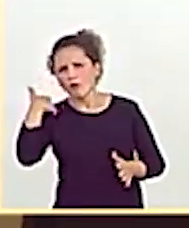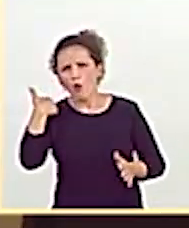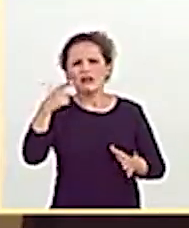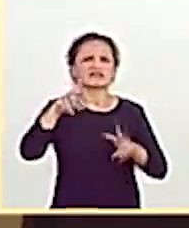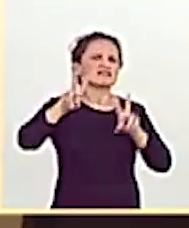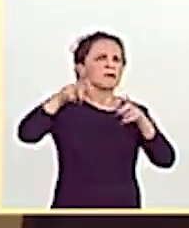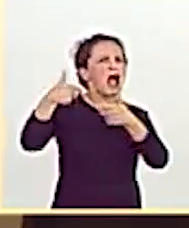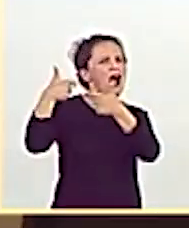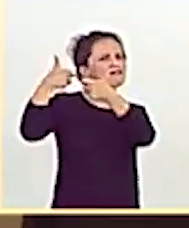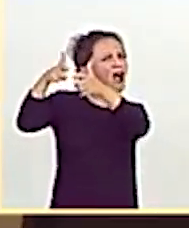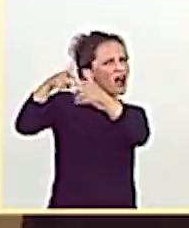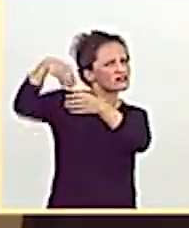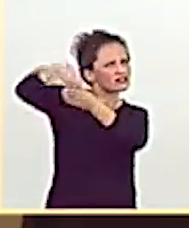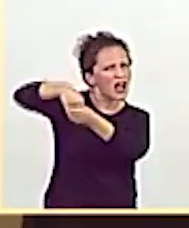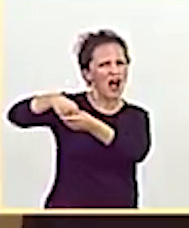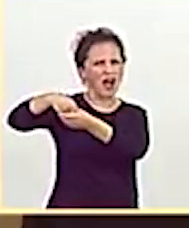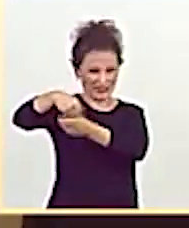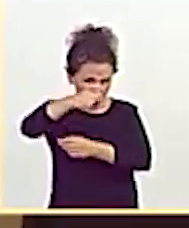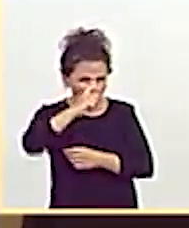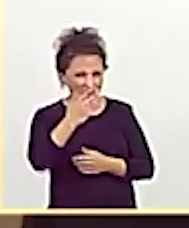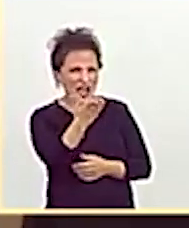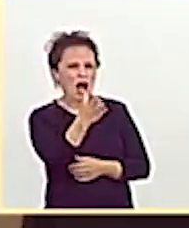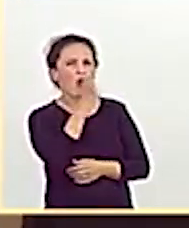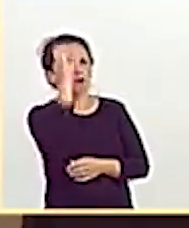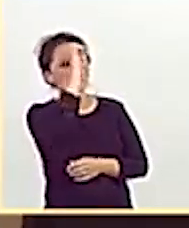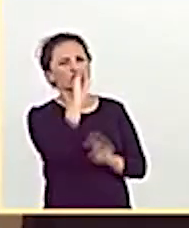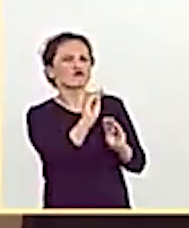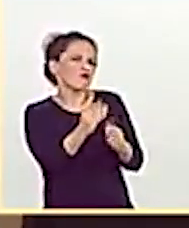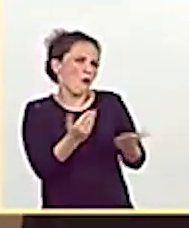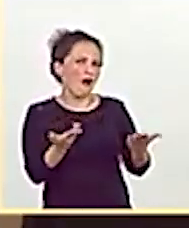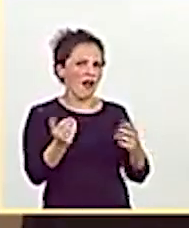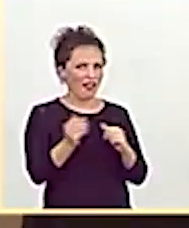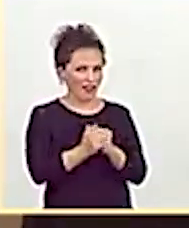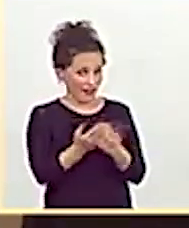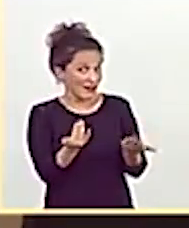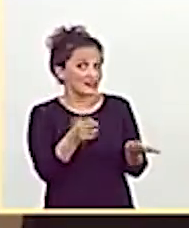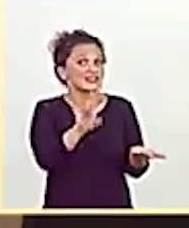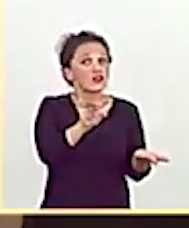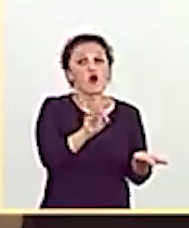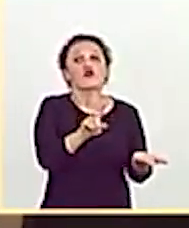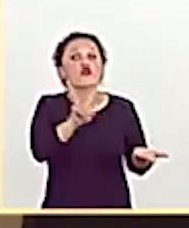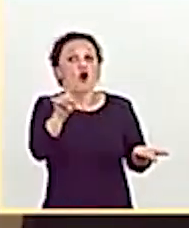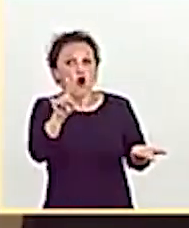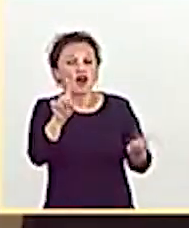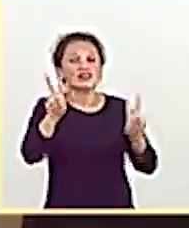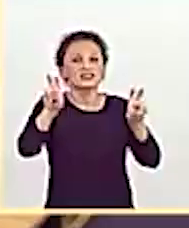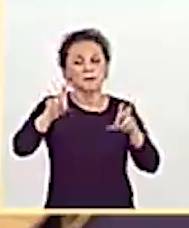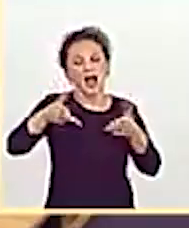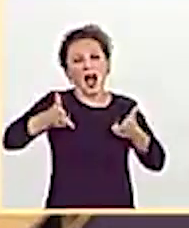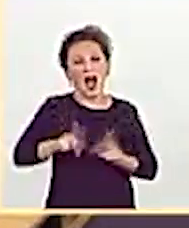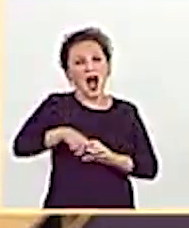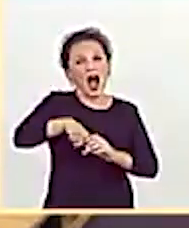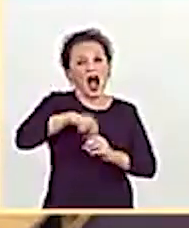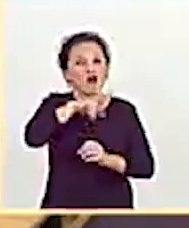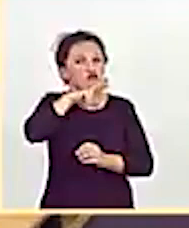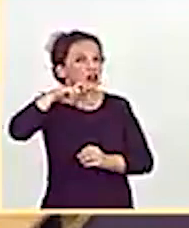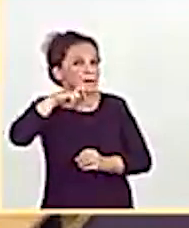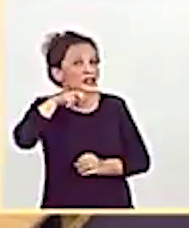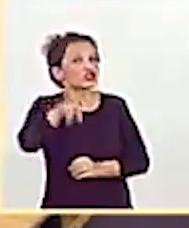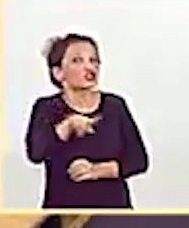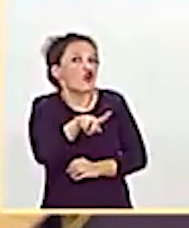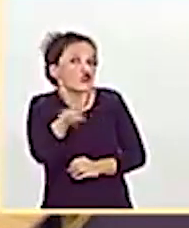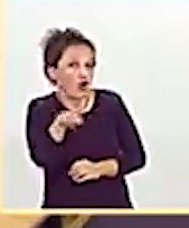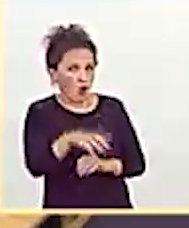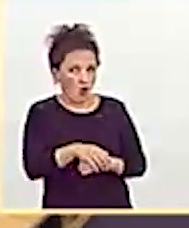casta. ¿Se acuerda de todo eso? ¿Y ahora qué opina? ¿Sí o no a los aforamientos? ¿Sí o no?